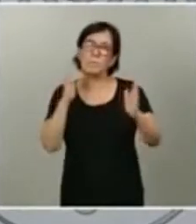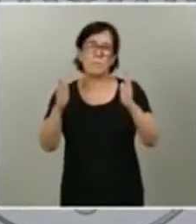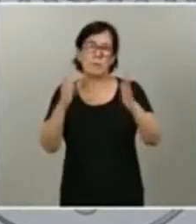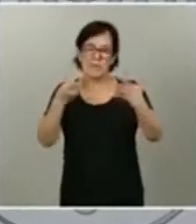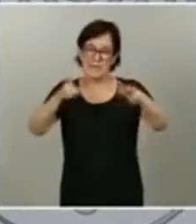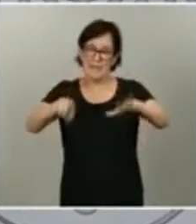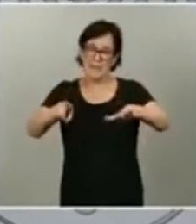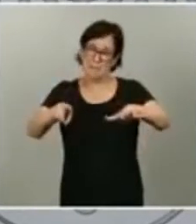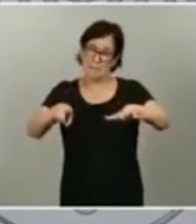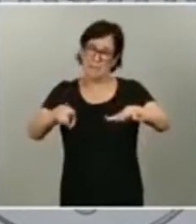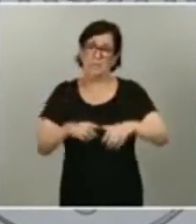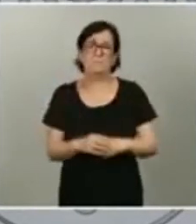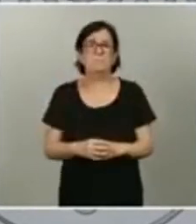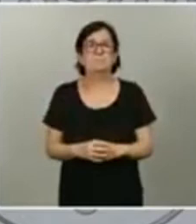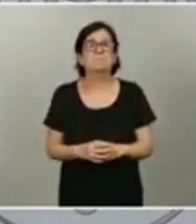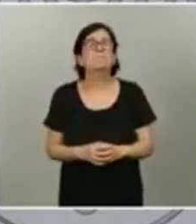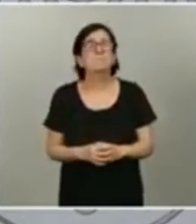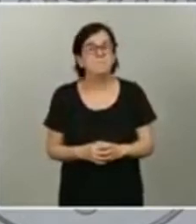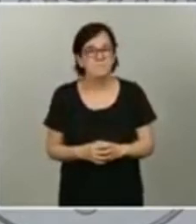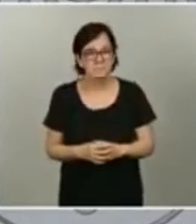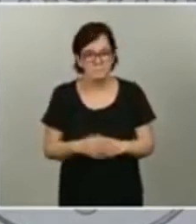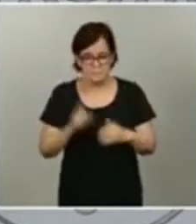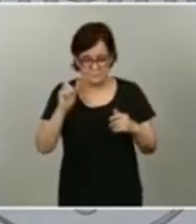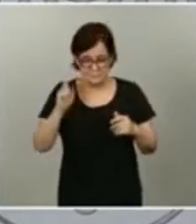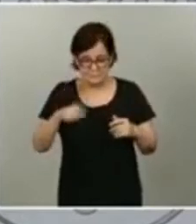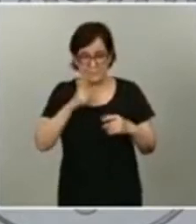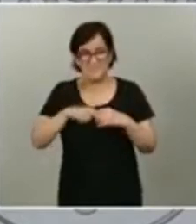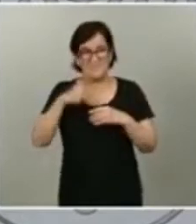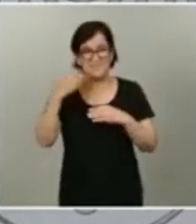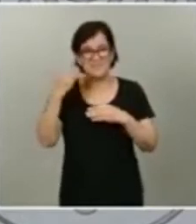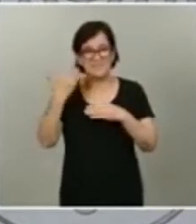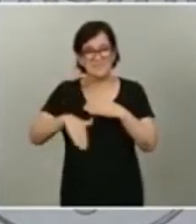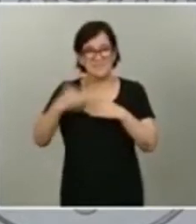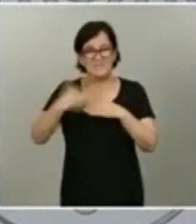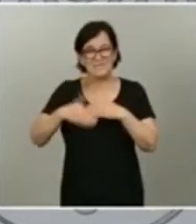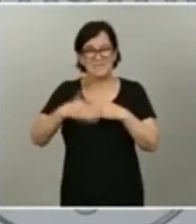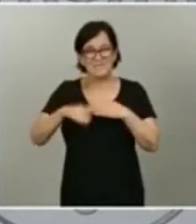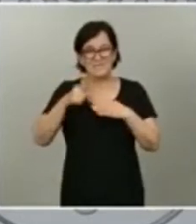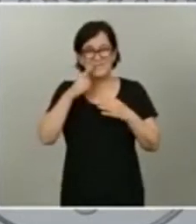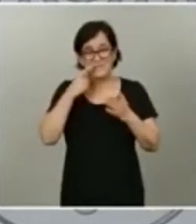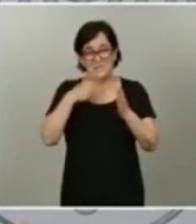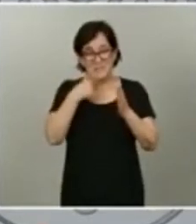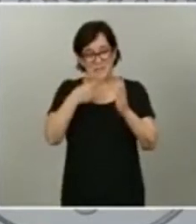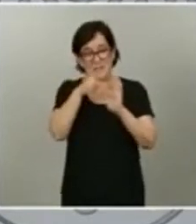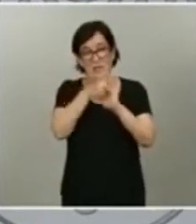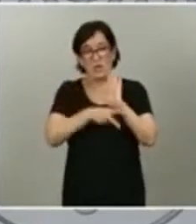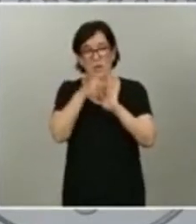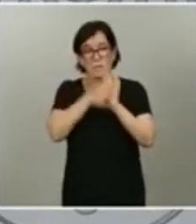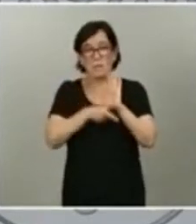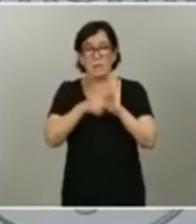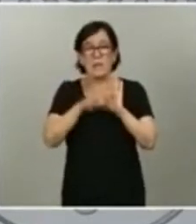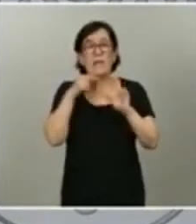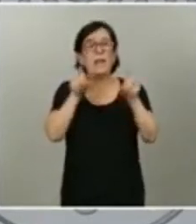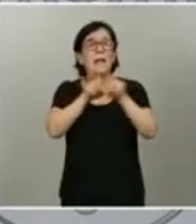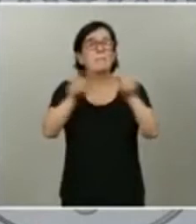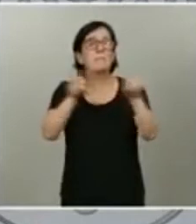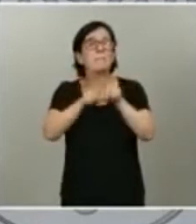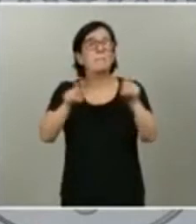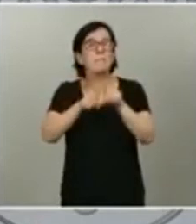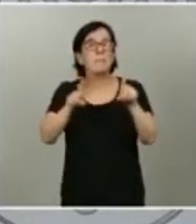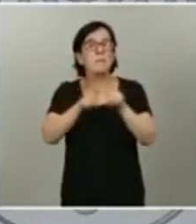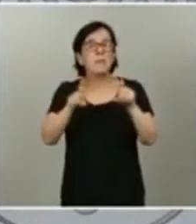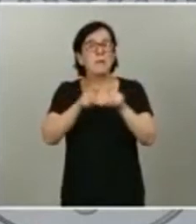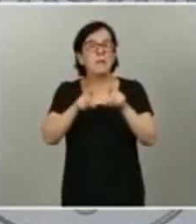se mantienen por otro lado las restricciones que ya contempla la normativa que impide que las empresas que estén radicadas en